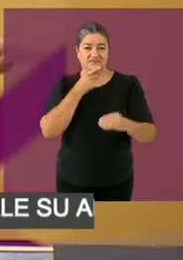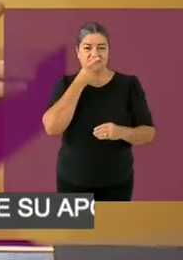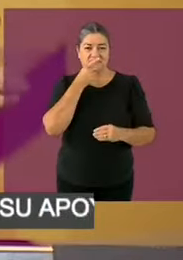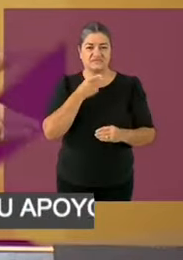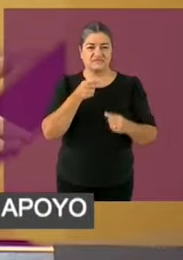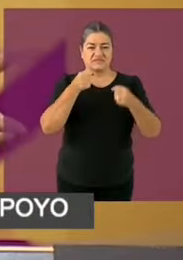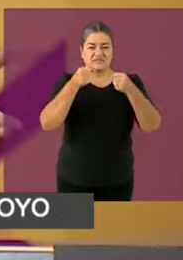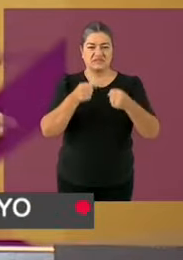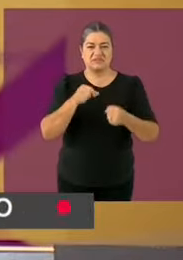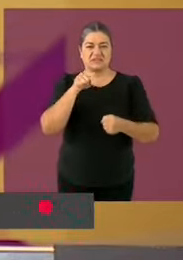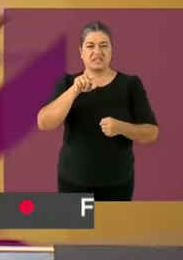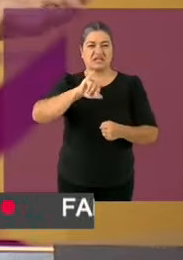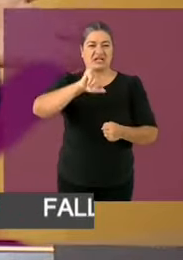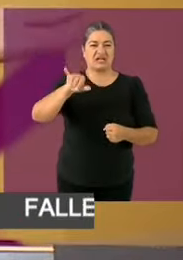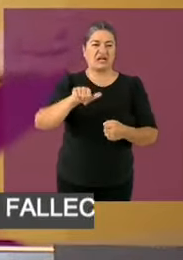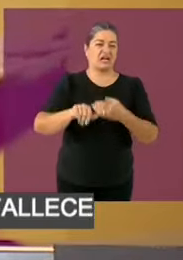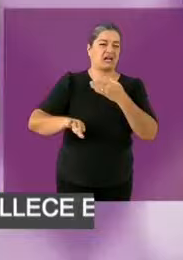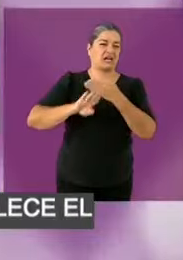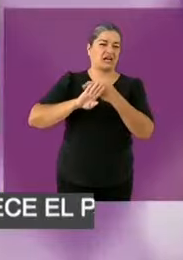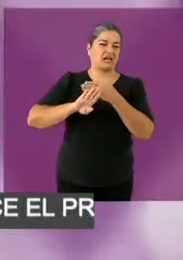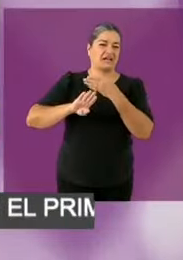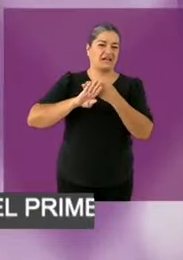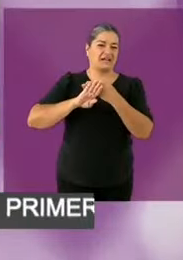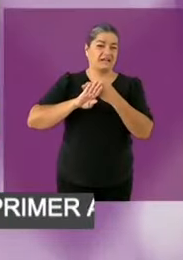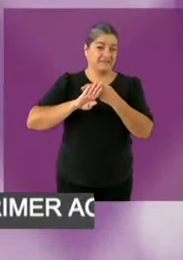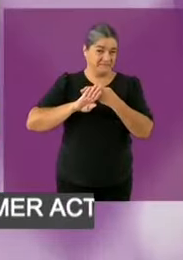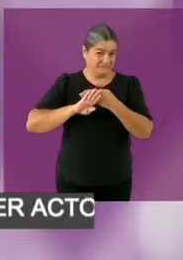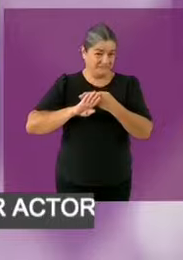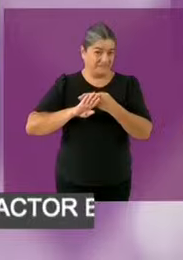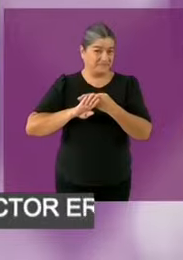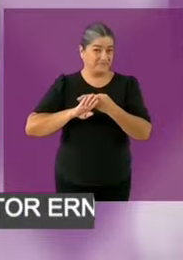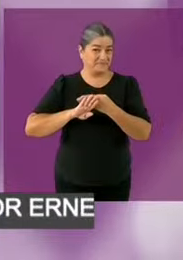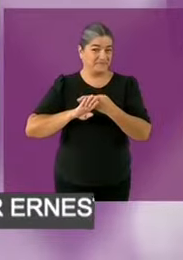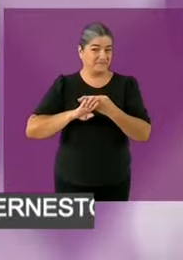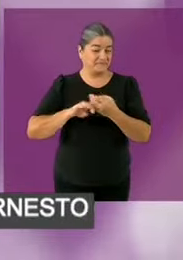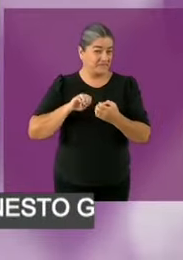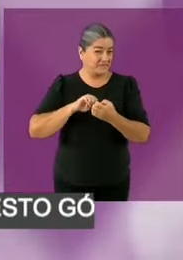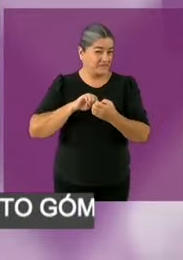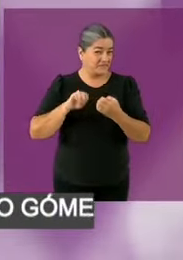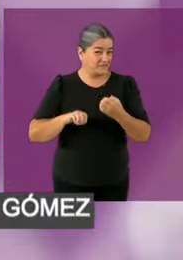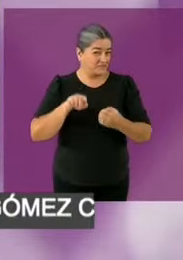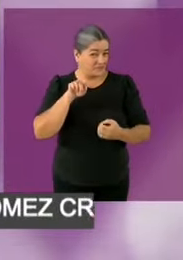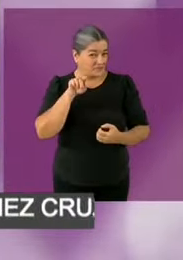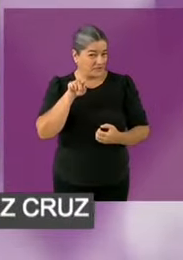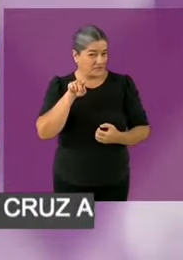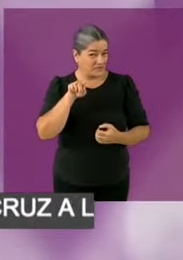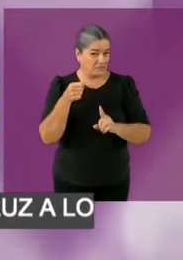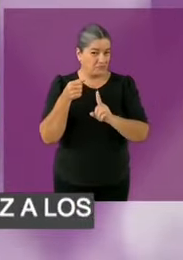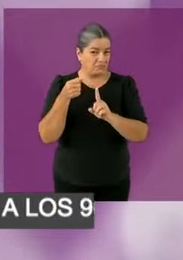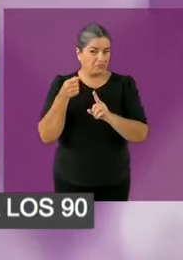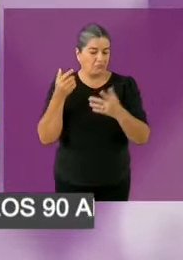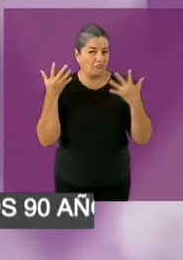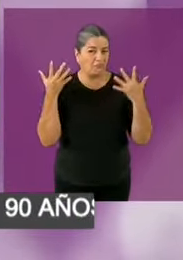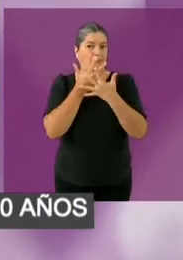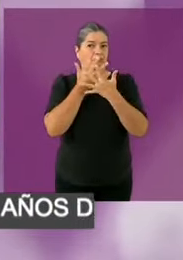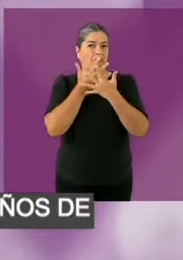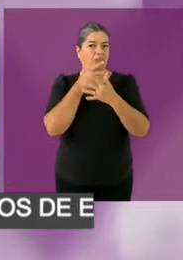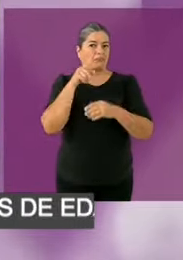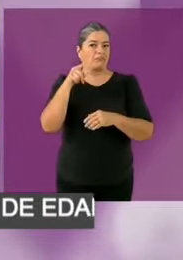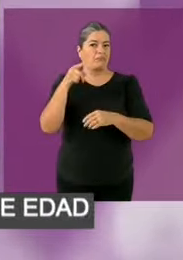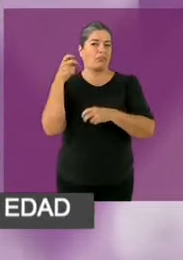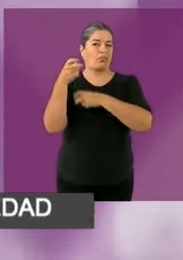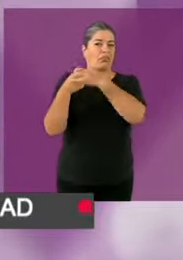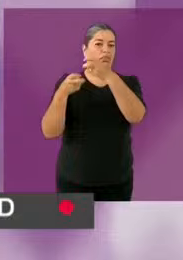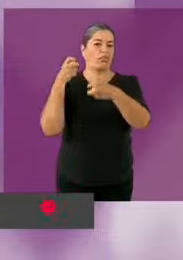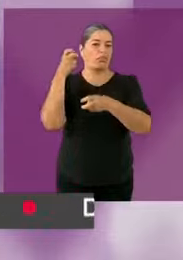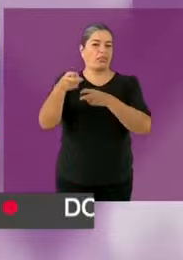además con alguien a quien hasta hace poco le rogaba que la apoyara como Dante Delegado. Pero lo viejo y lo nuevo no tiene nada que ver con la edad de las